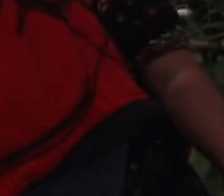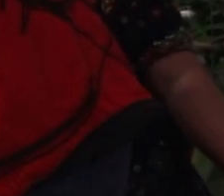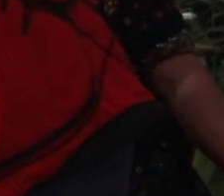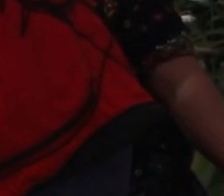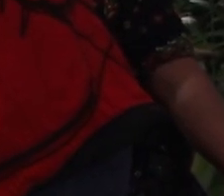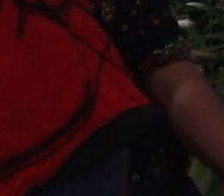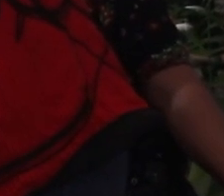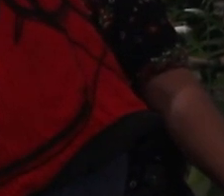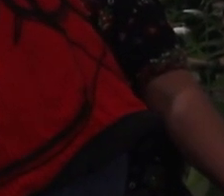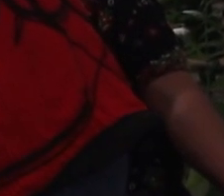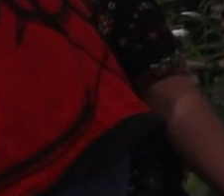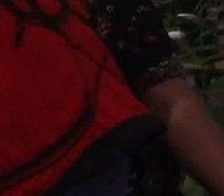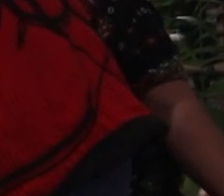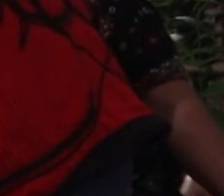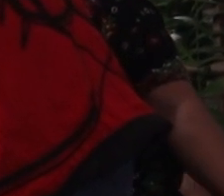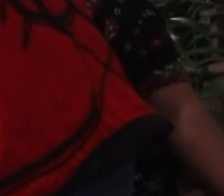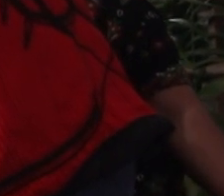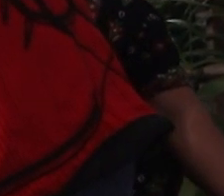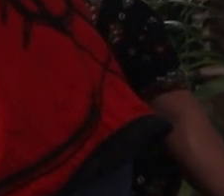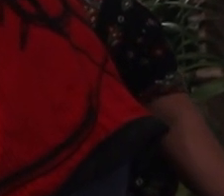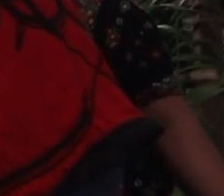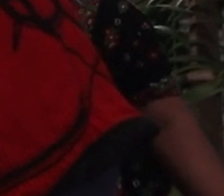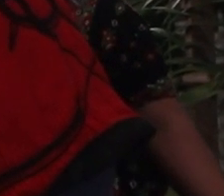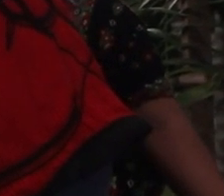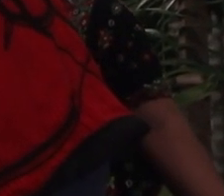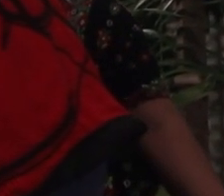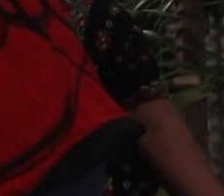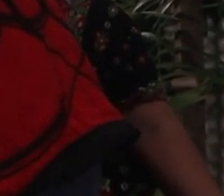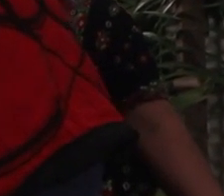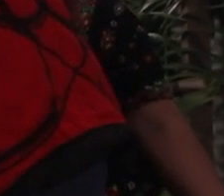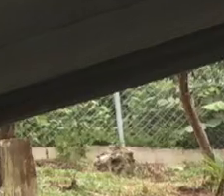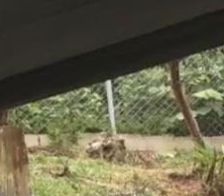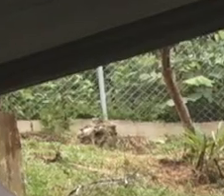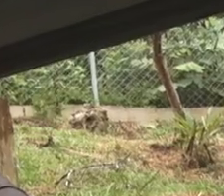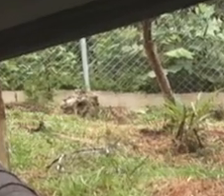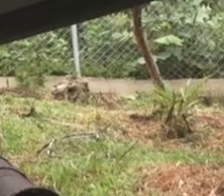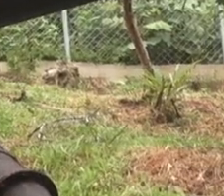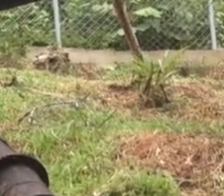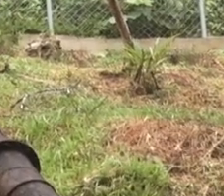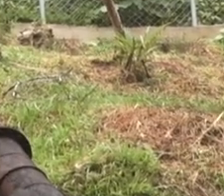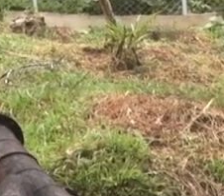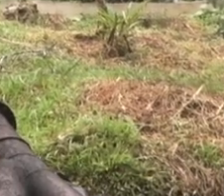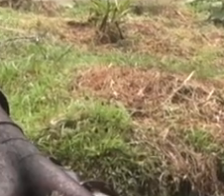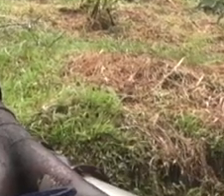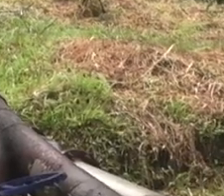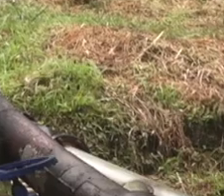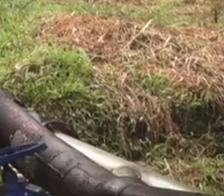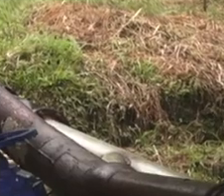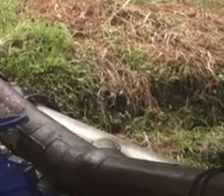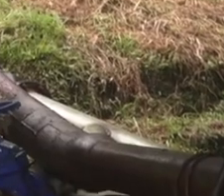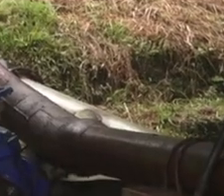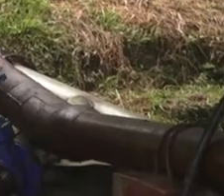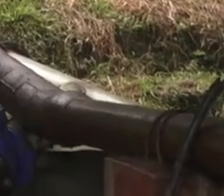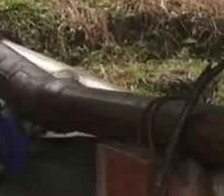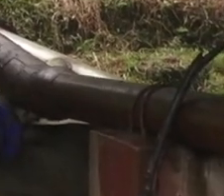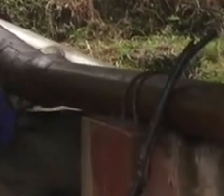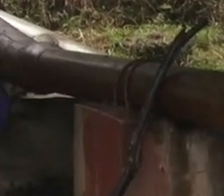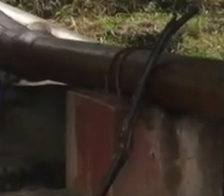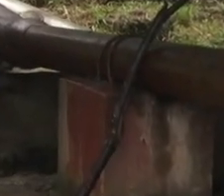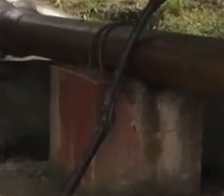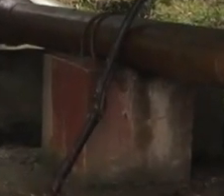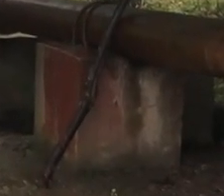que la hidroeléctrica comunitaria lleva a las comunidades, entre ellos generando energía a 1.250 hogares,